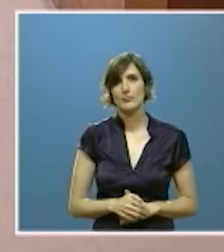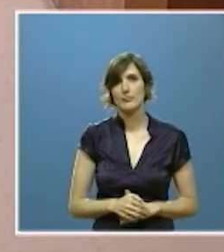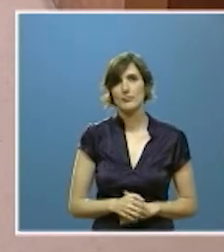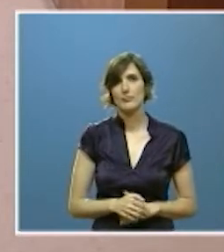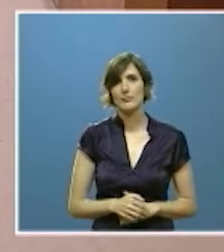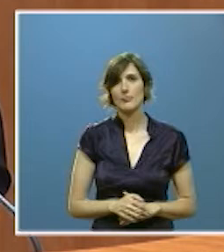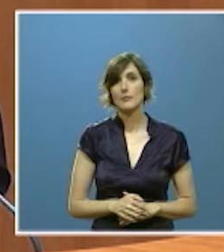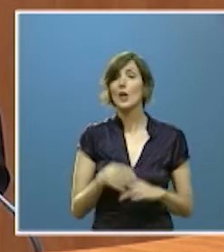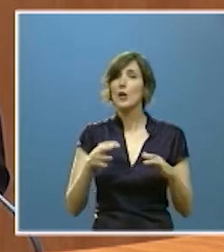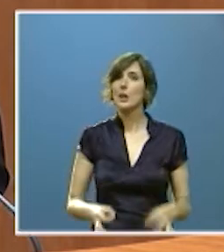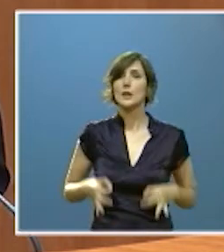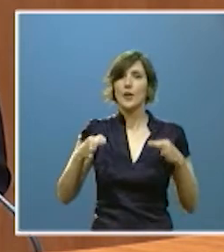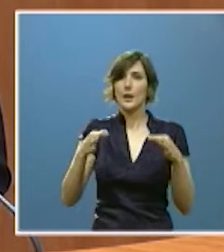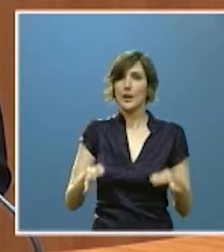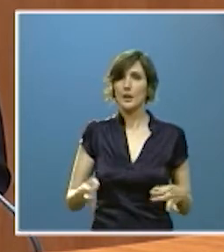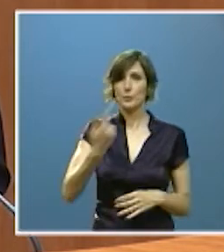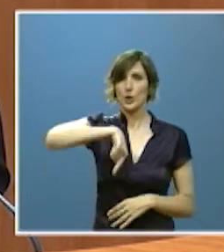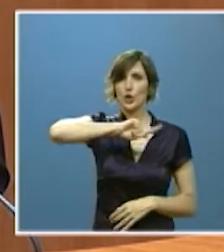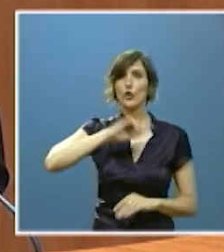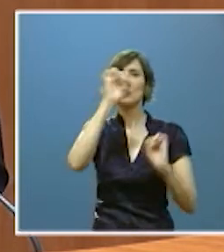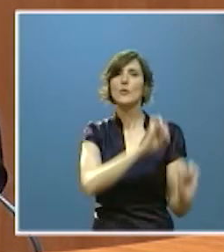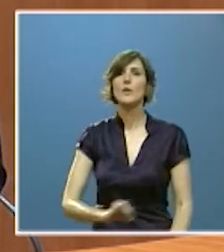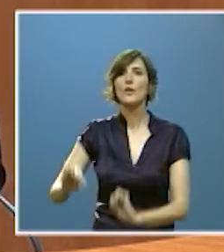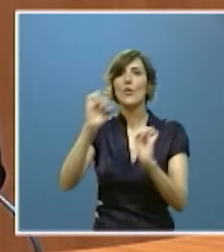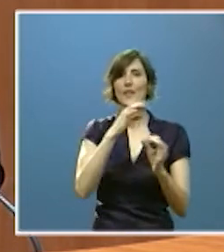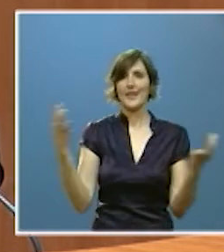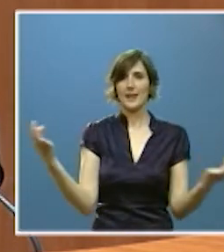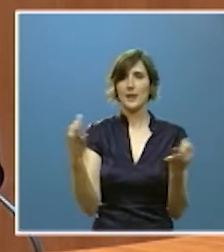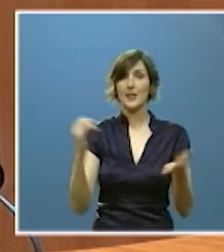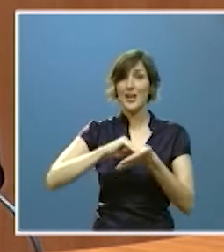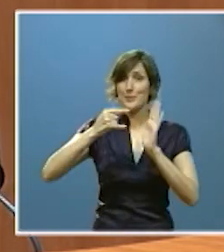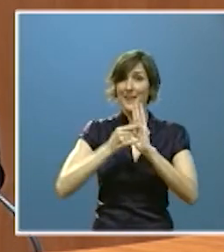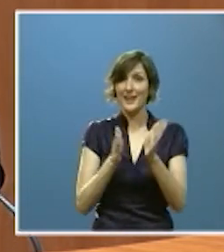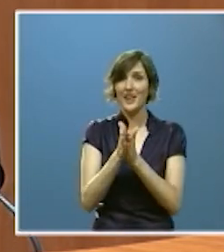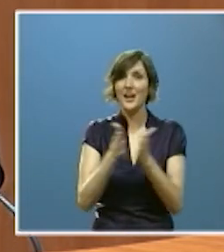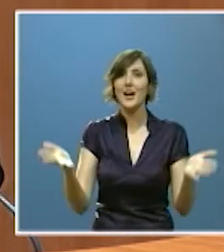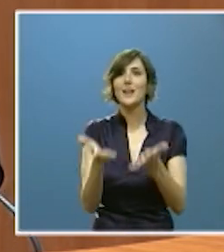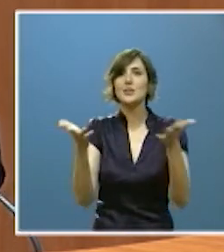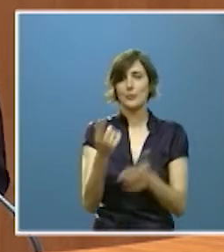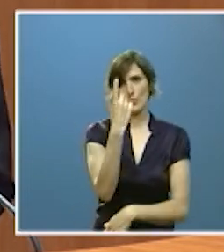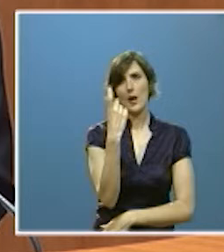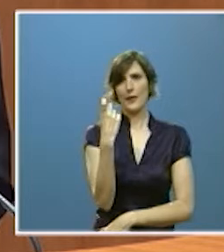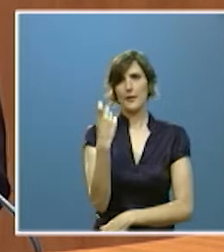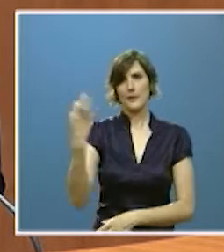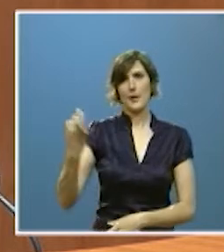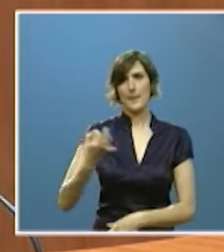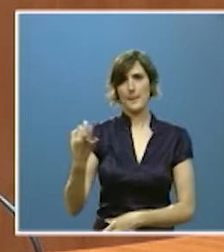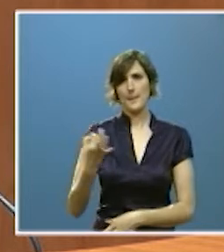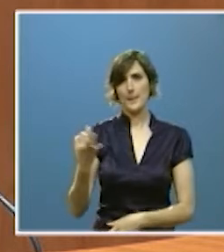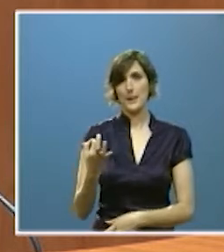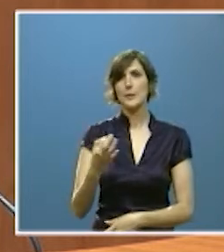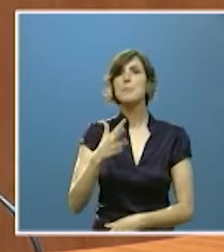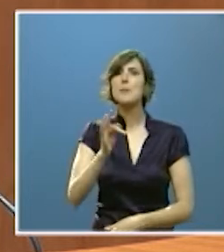siempre hemos defendido que estas medidas de estímulo eran necesarias y